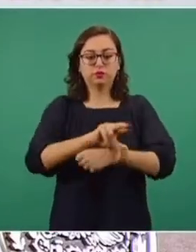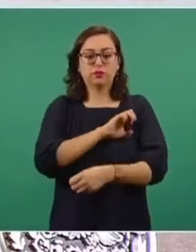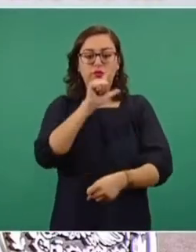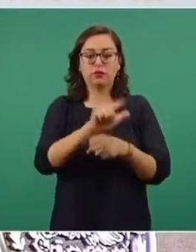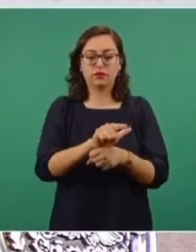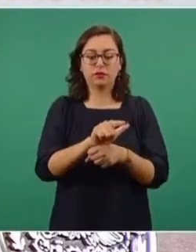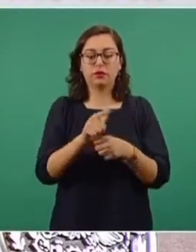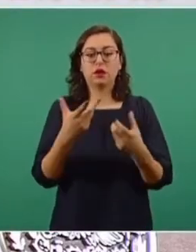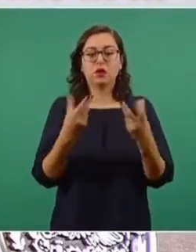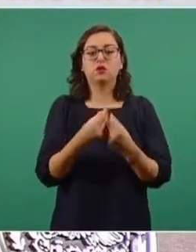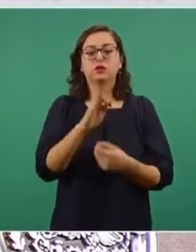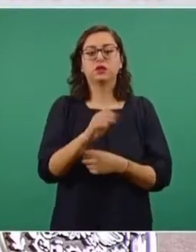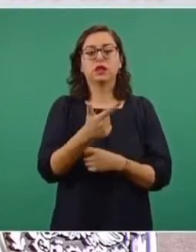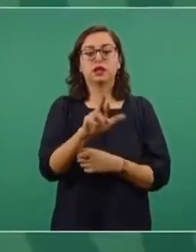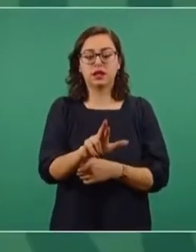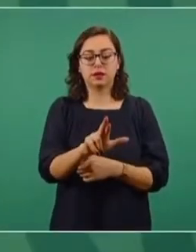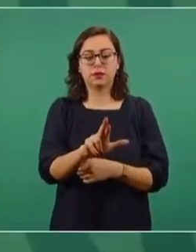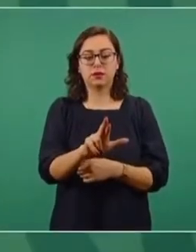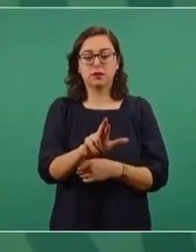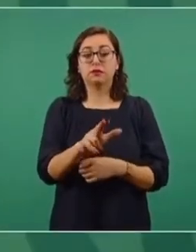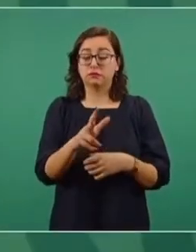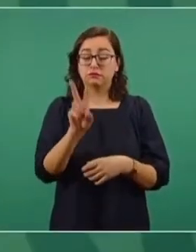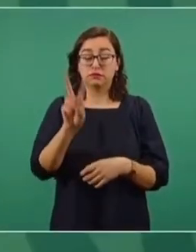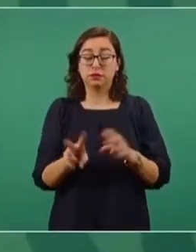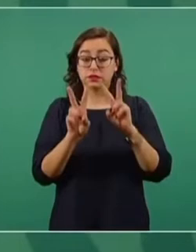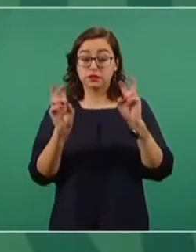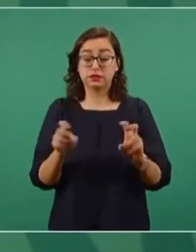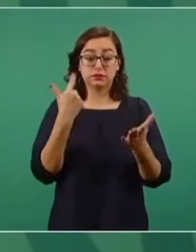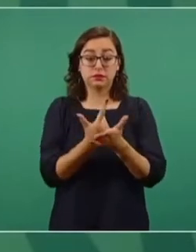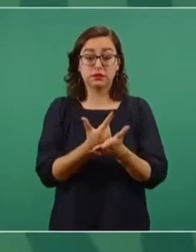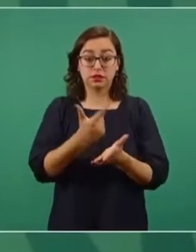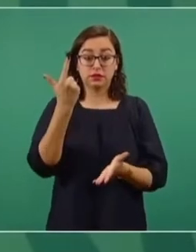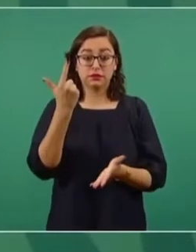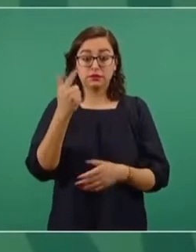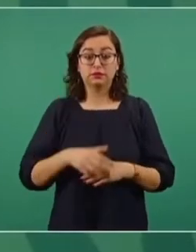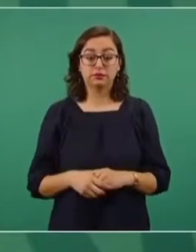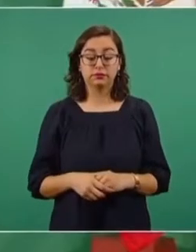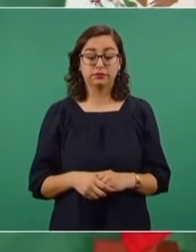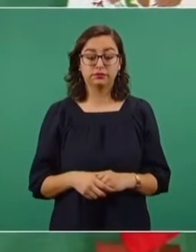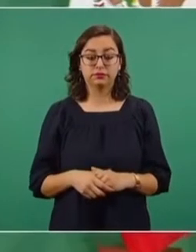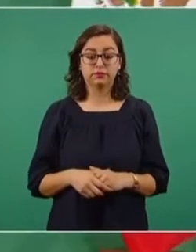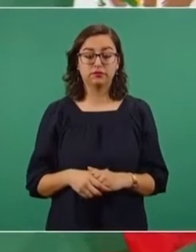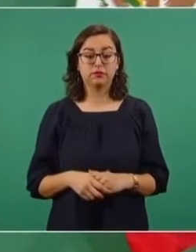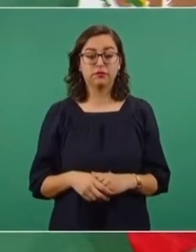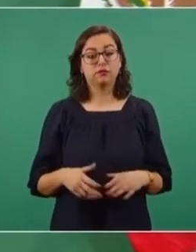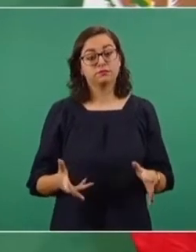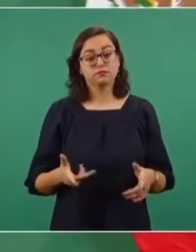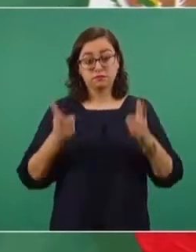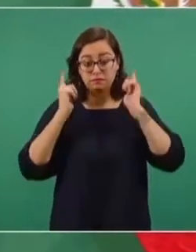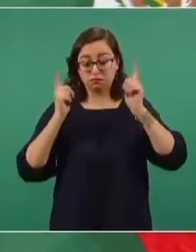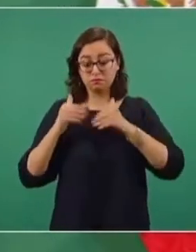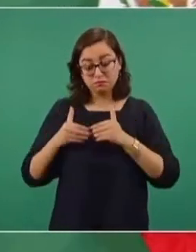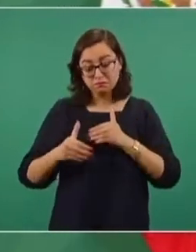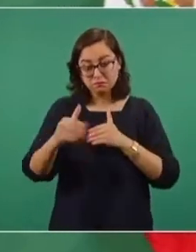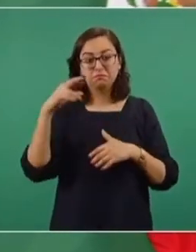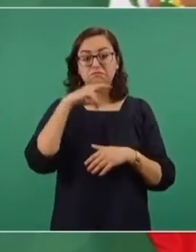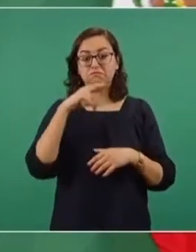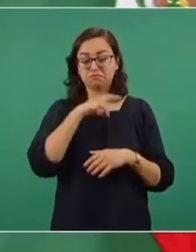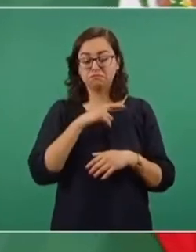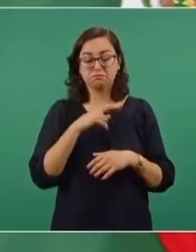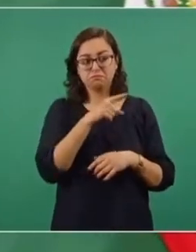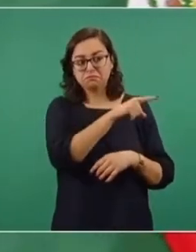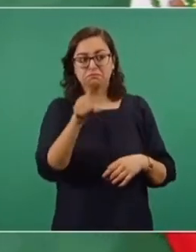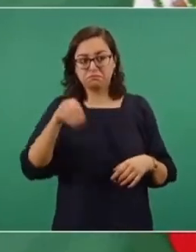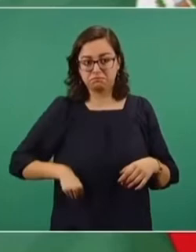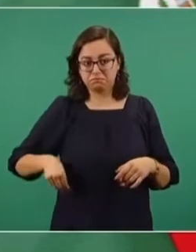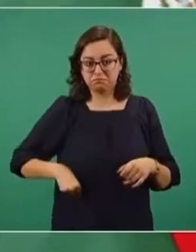fiscalía por la gravedad del asunto y vamos, espero, a tener resultados pronto para castigar